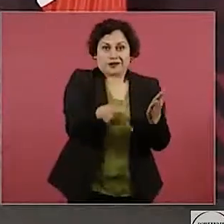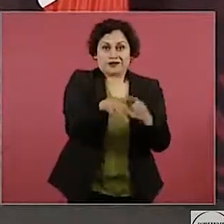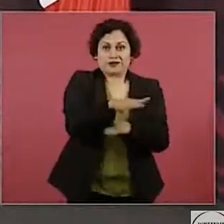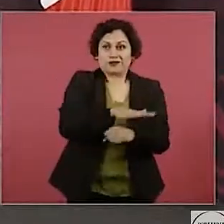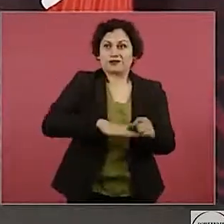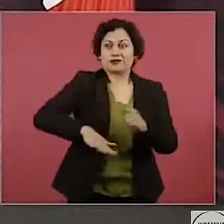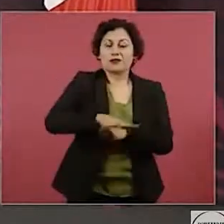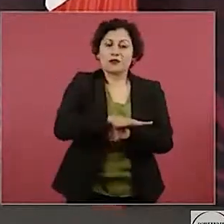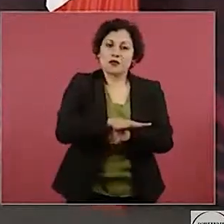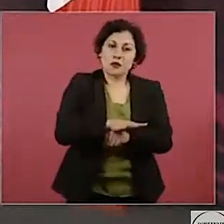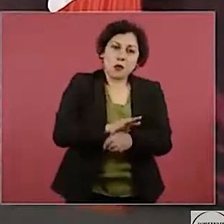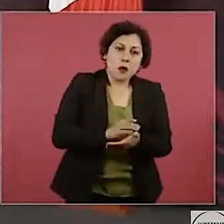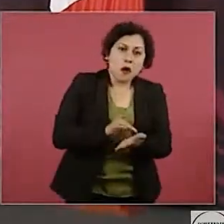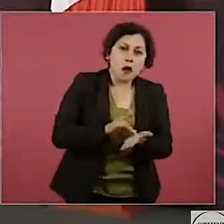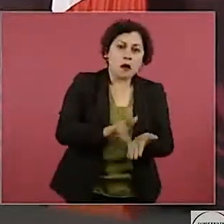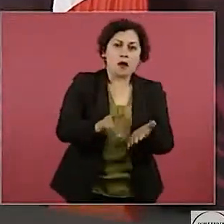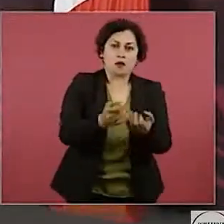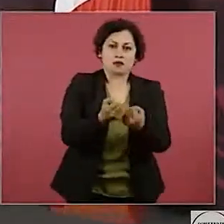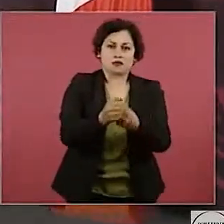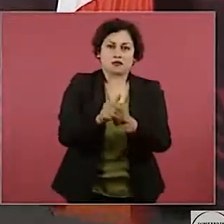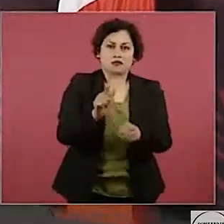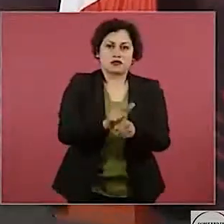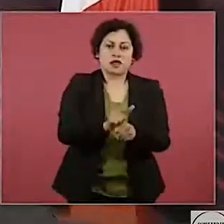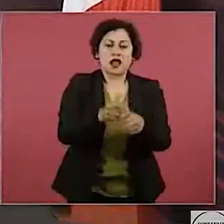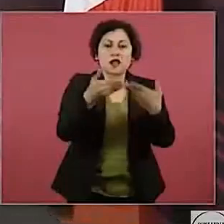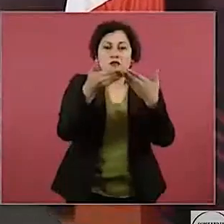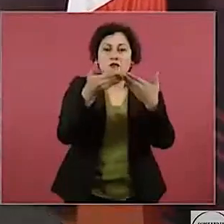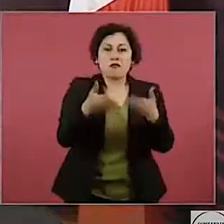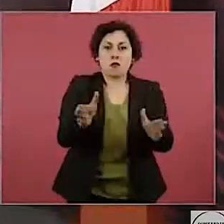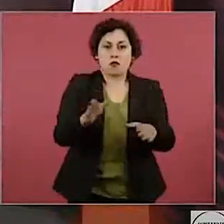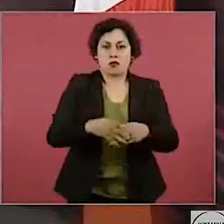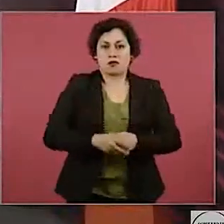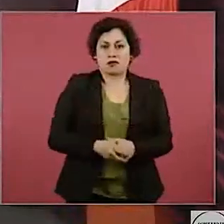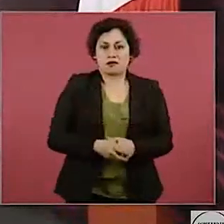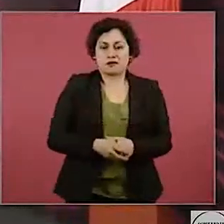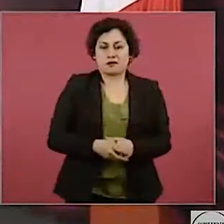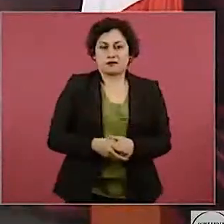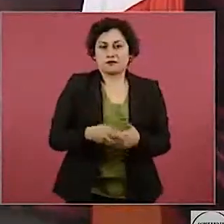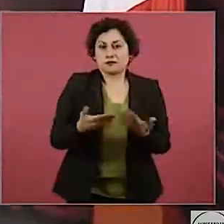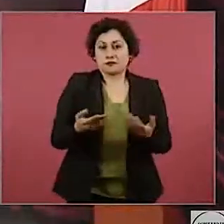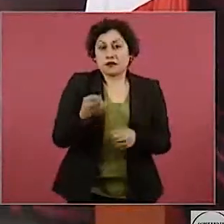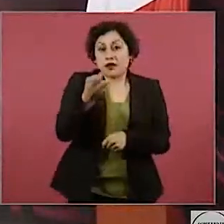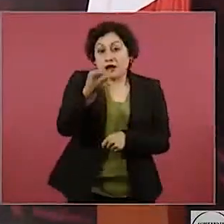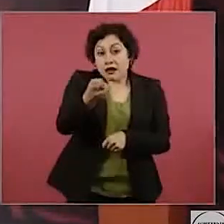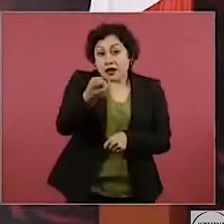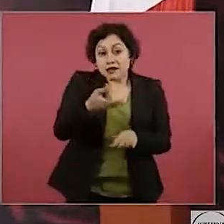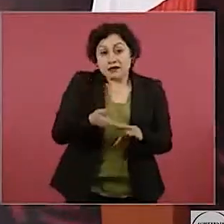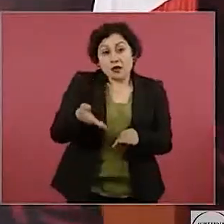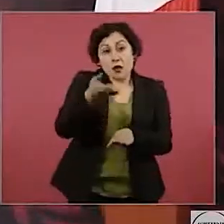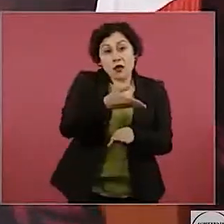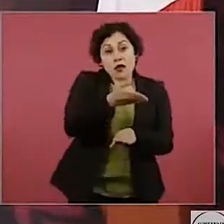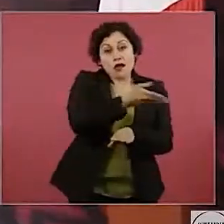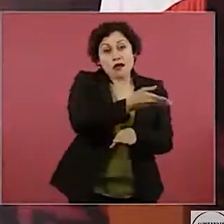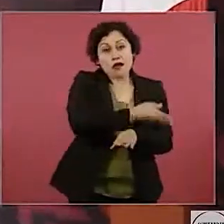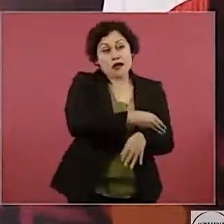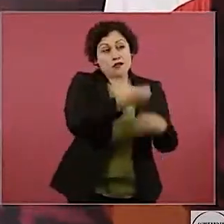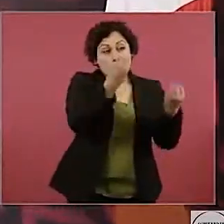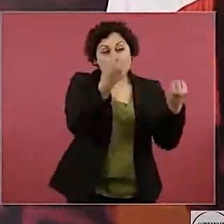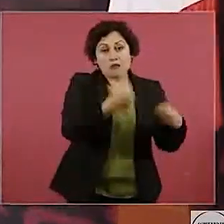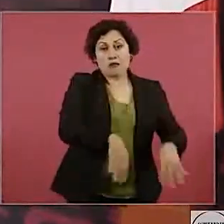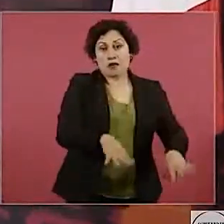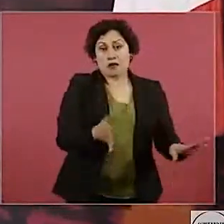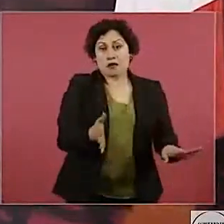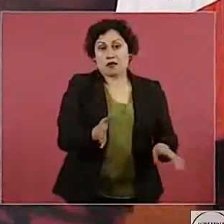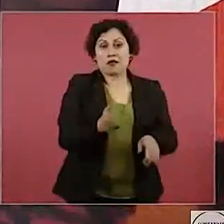pública, que es lo que se ha perdido con todas las contrarreformas que le